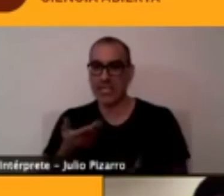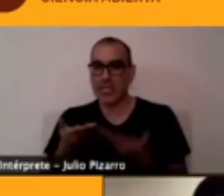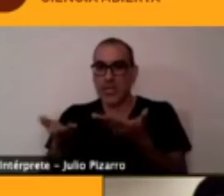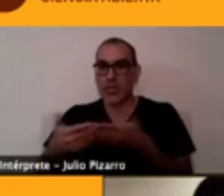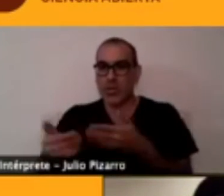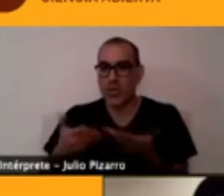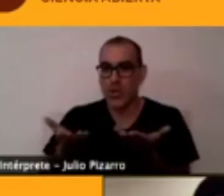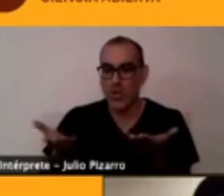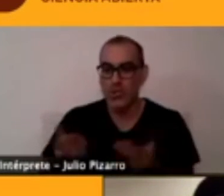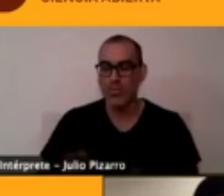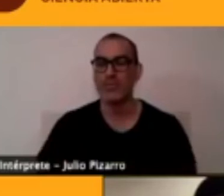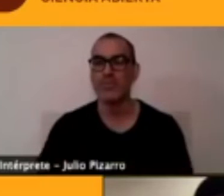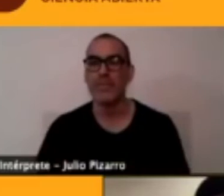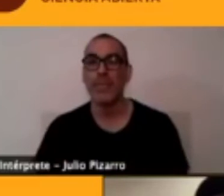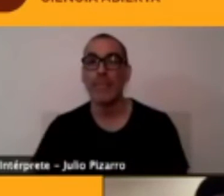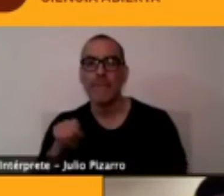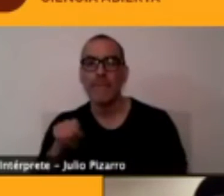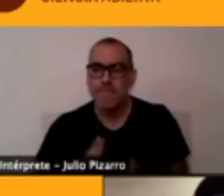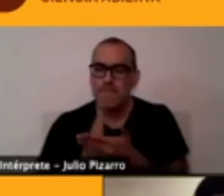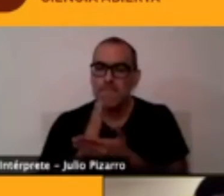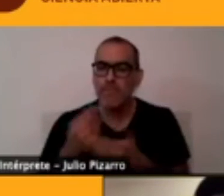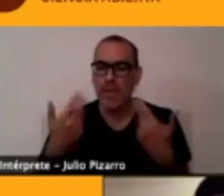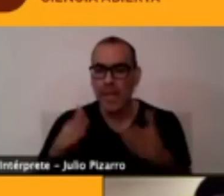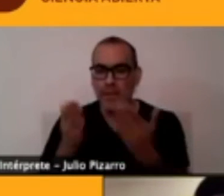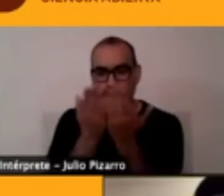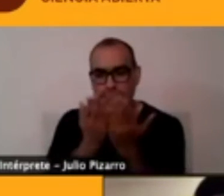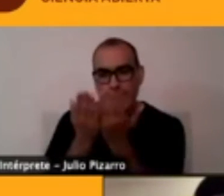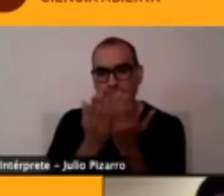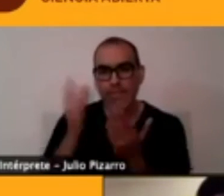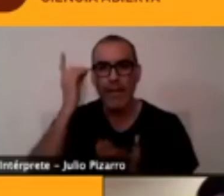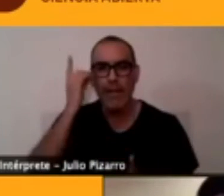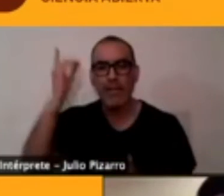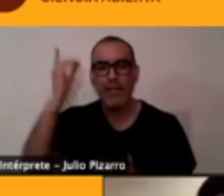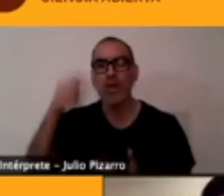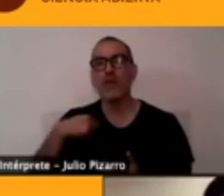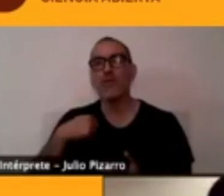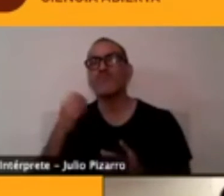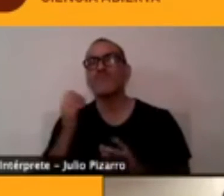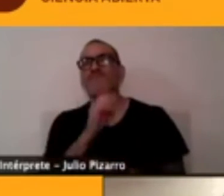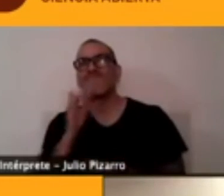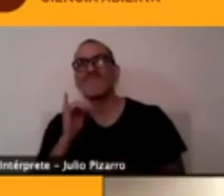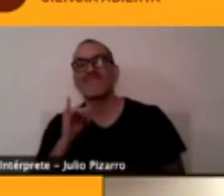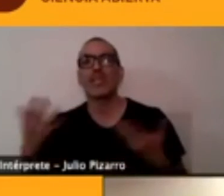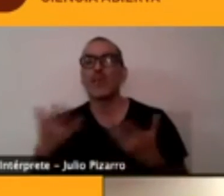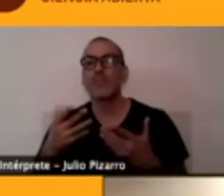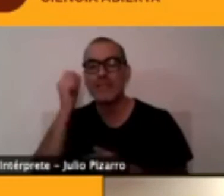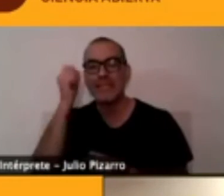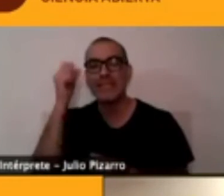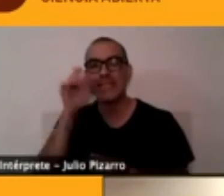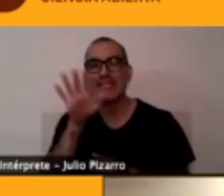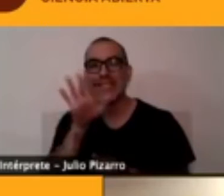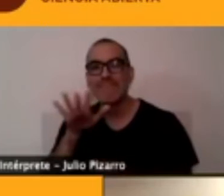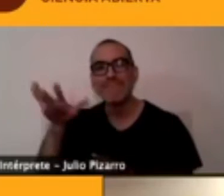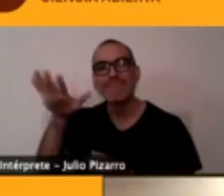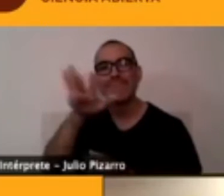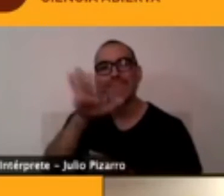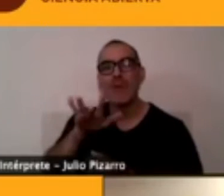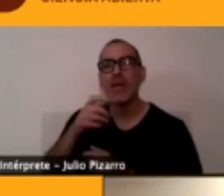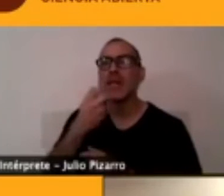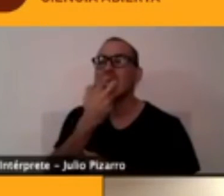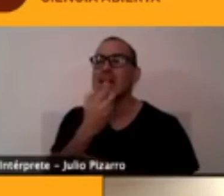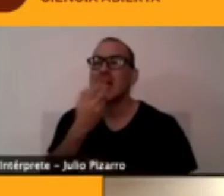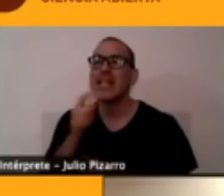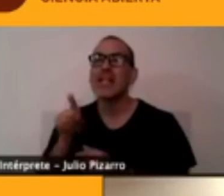doctorado, yo obviamente tenía que entender el paisaje lingüístico chileno, las lenguas que se hablan en el territorio chileno.